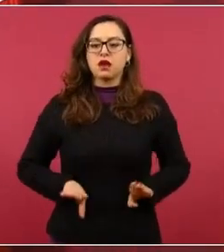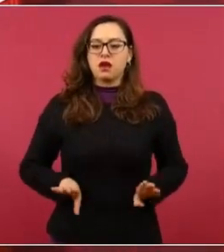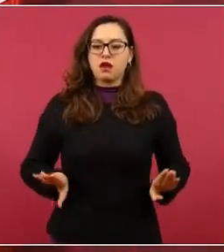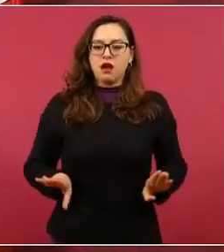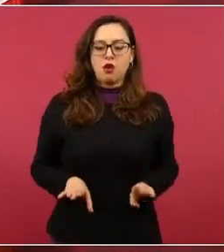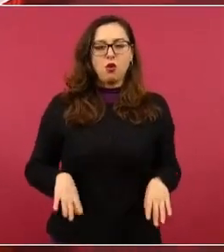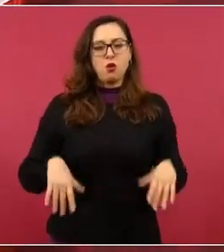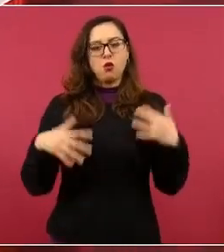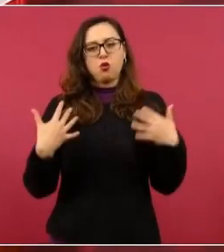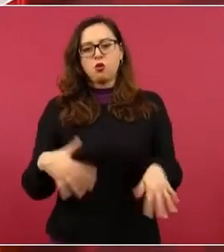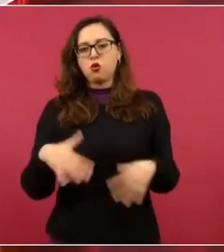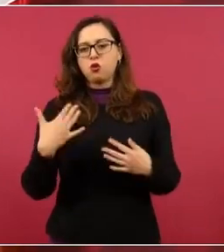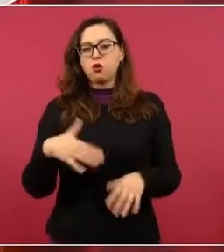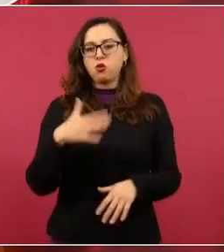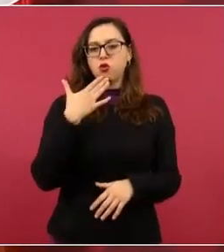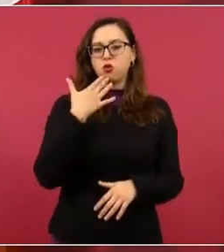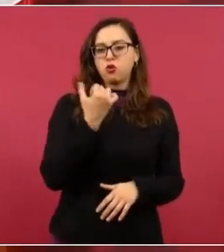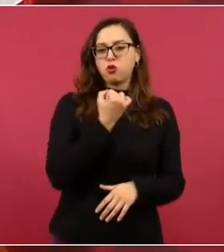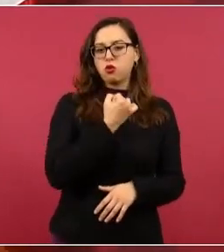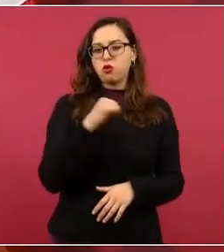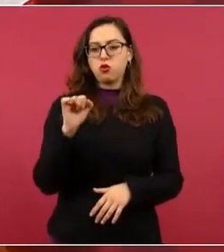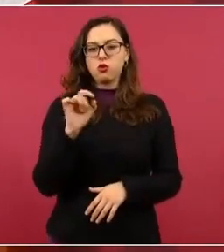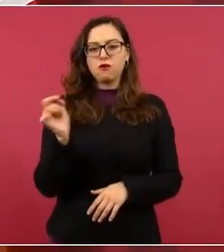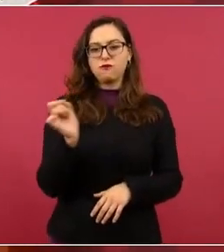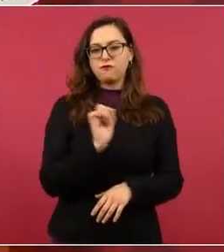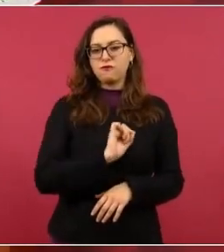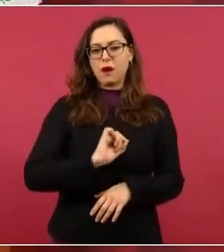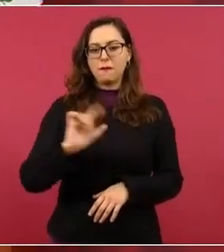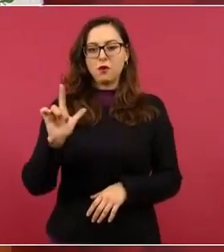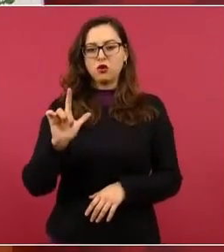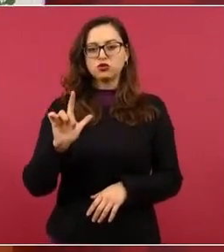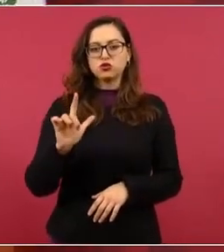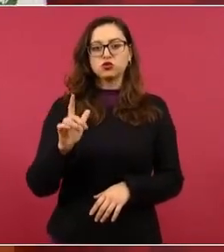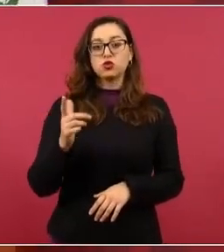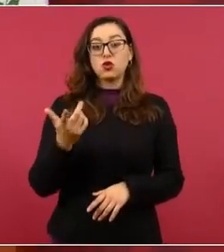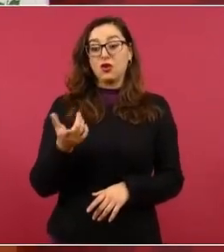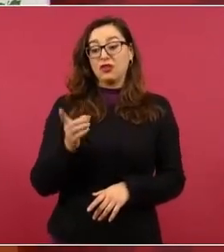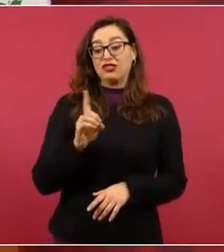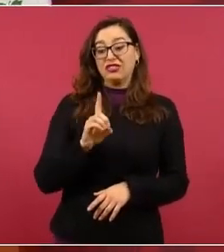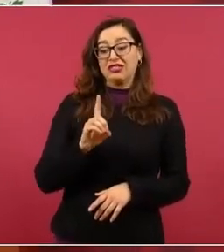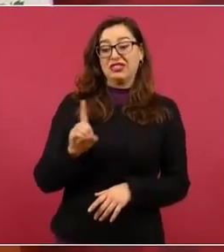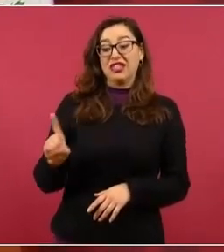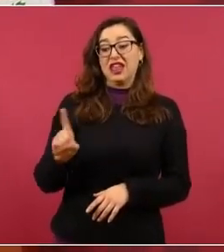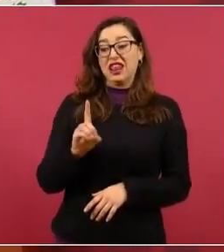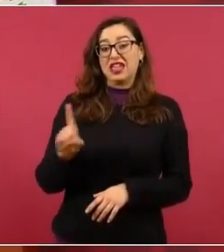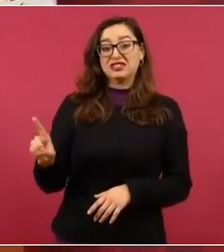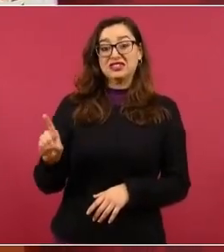ultraderechistas del mundo